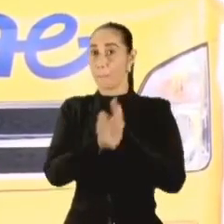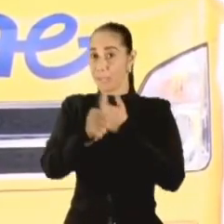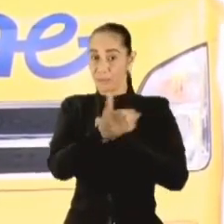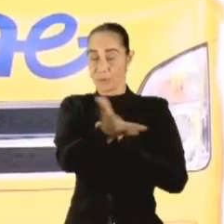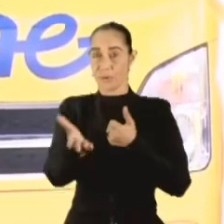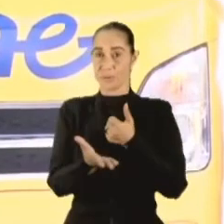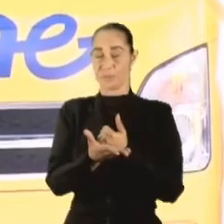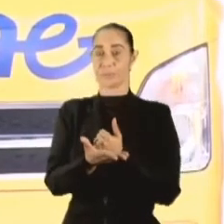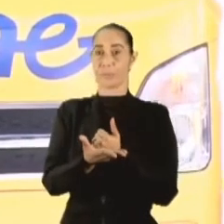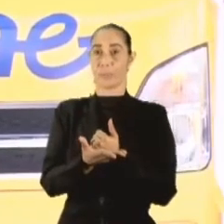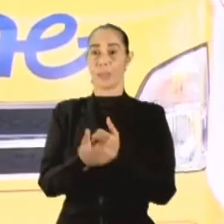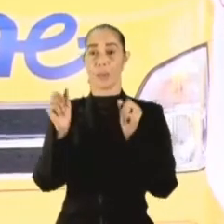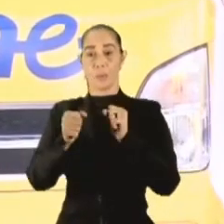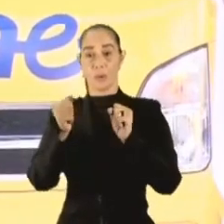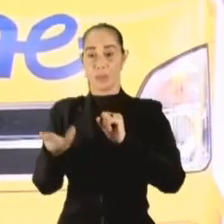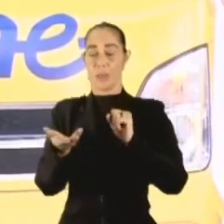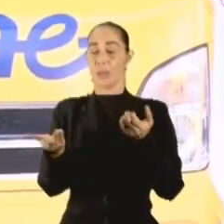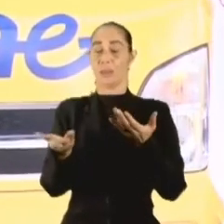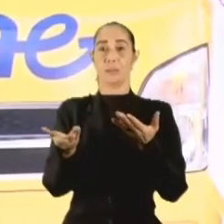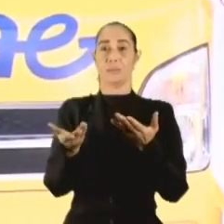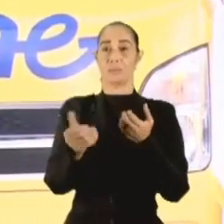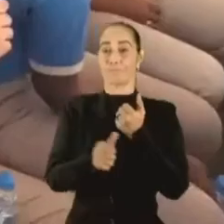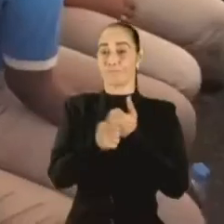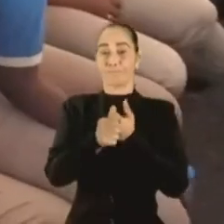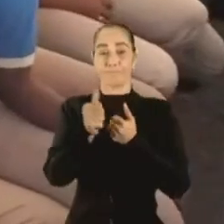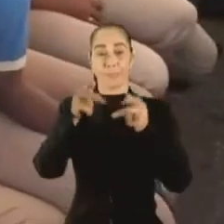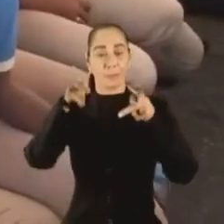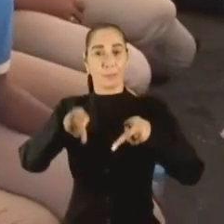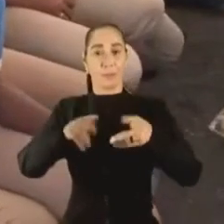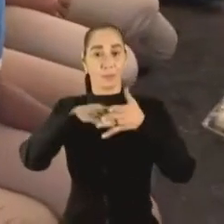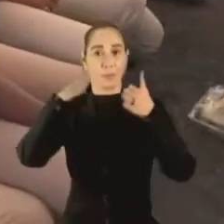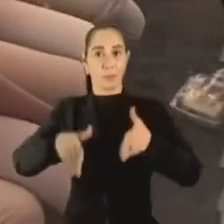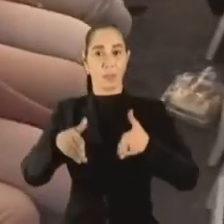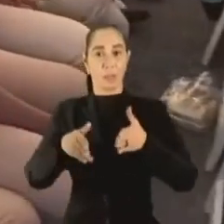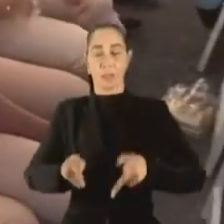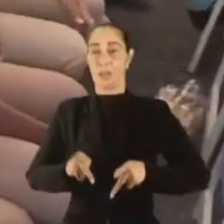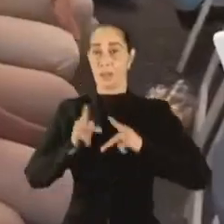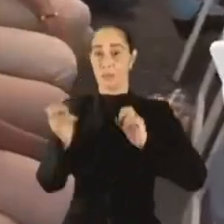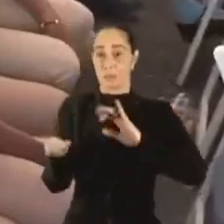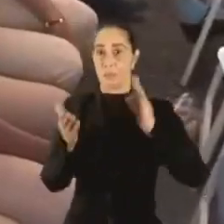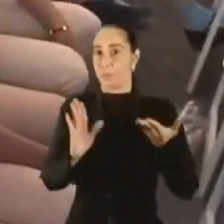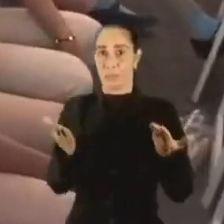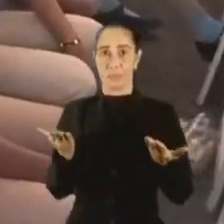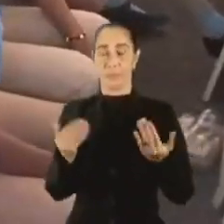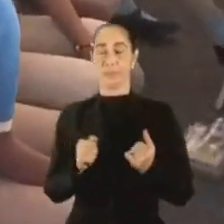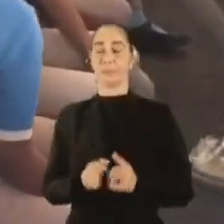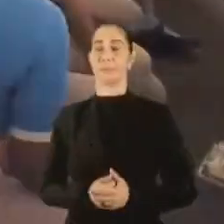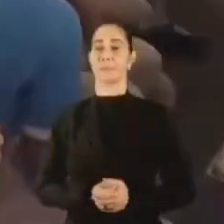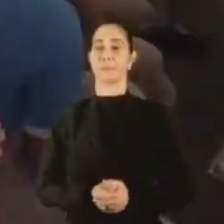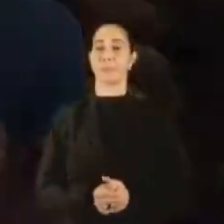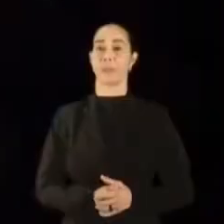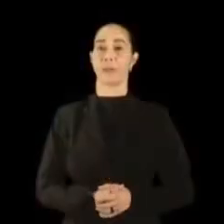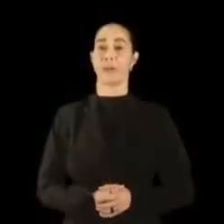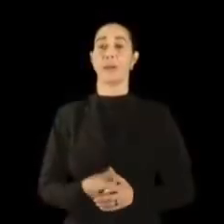y que ponen en riesgo como desgraciadamente ha pasado la vida y la seguridad de nuestros niños y niñas.